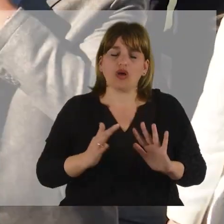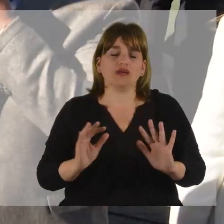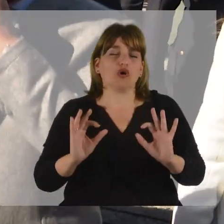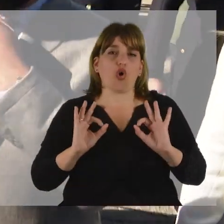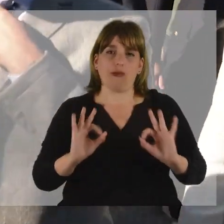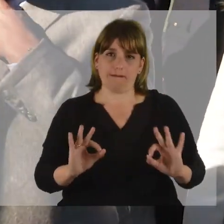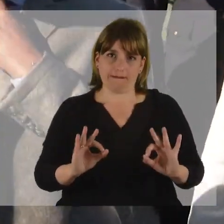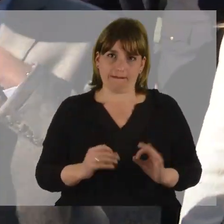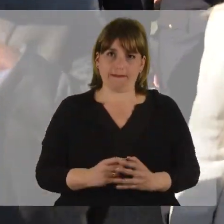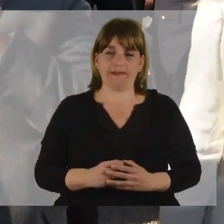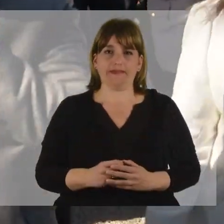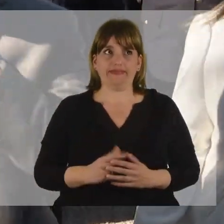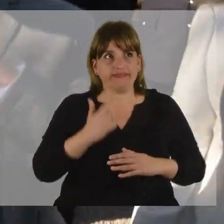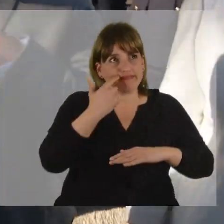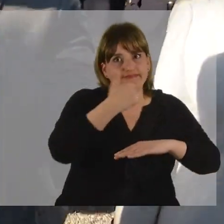territorio de la República.